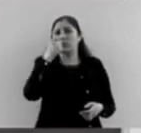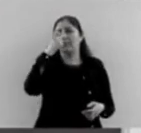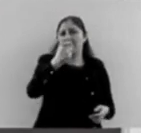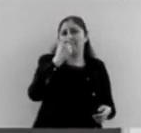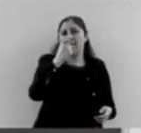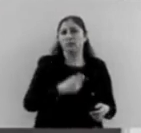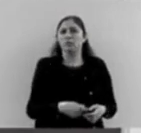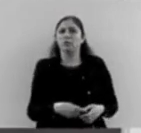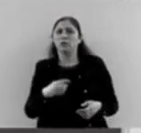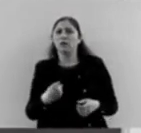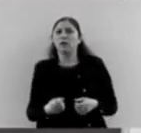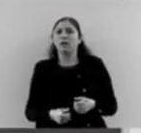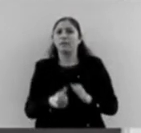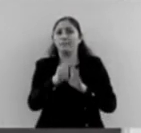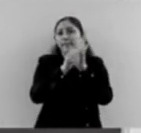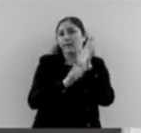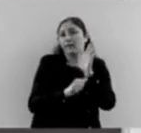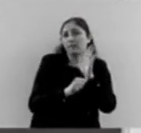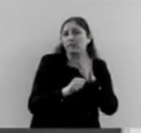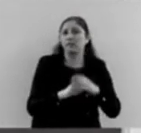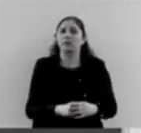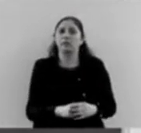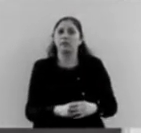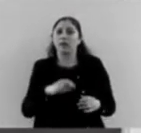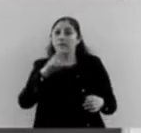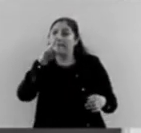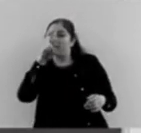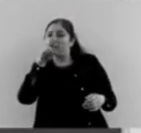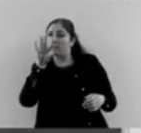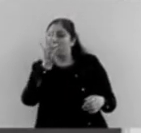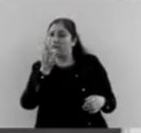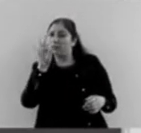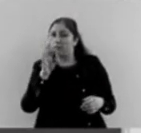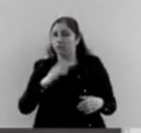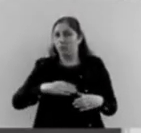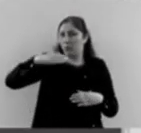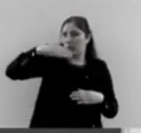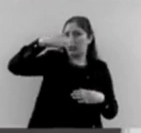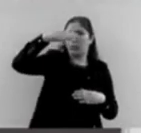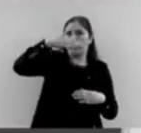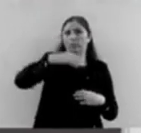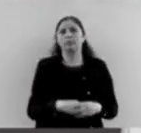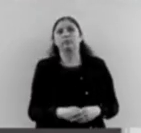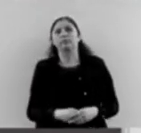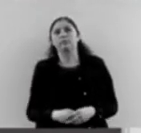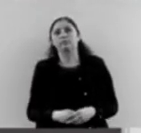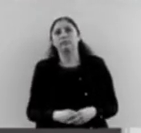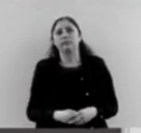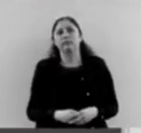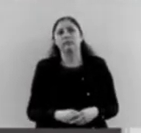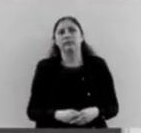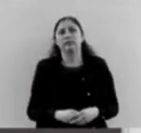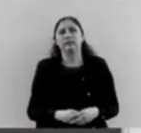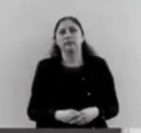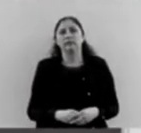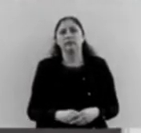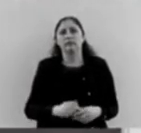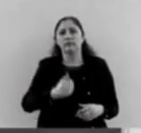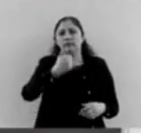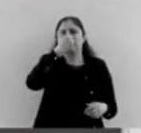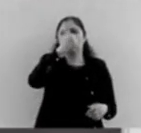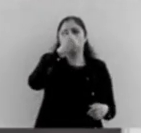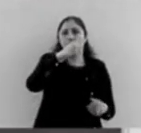año vendrá otro aumento de otro 25% y van a recibir 6,000 pesos